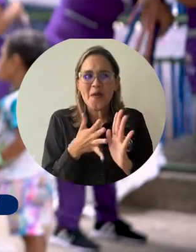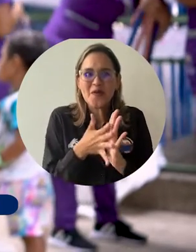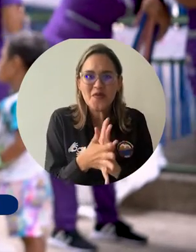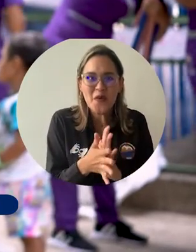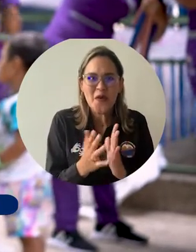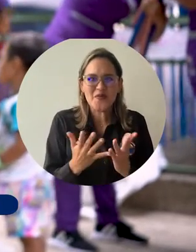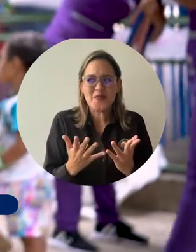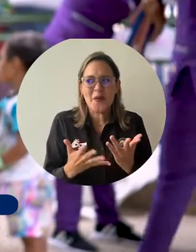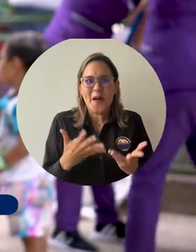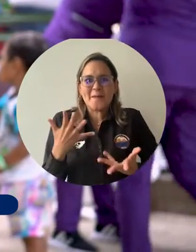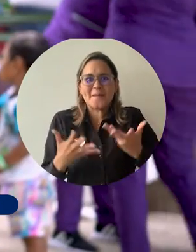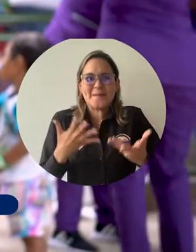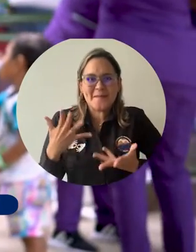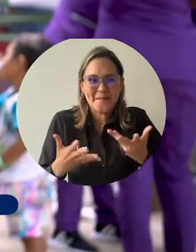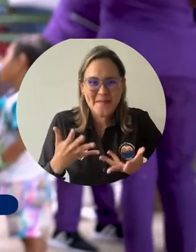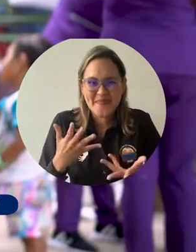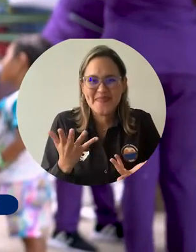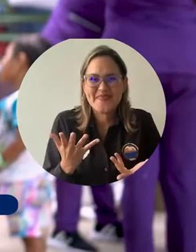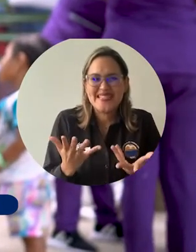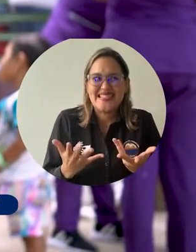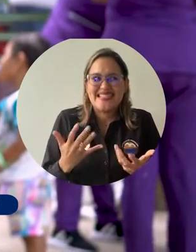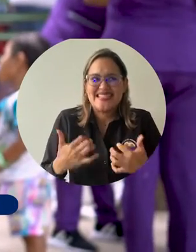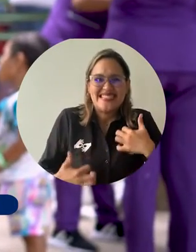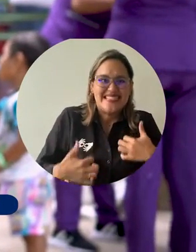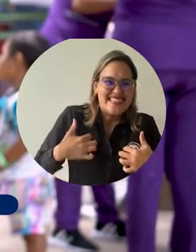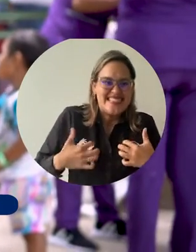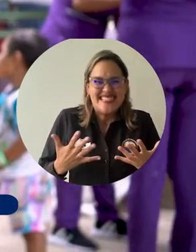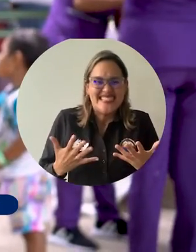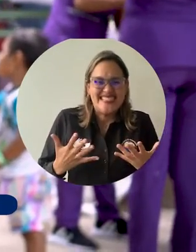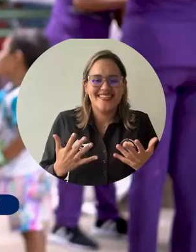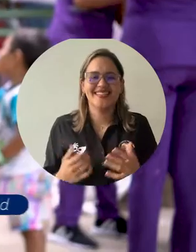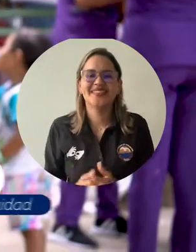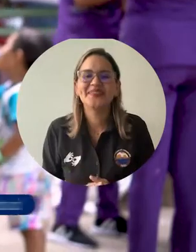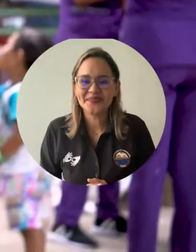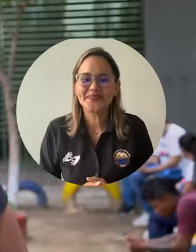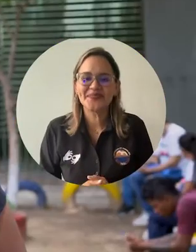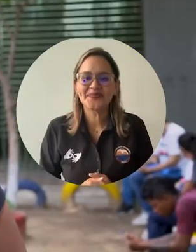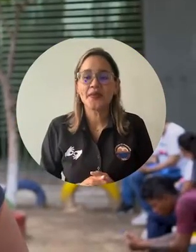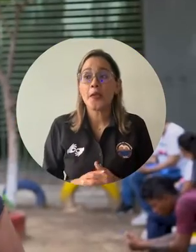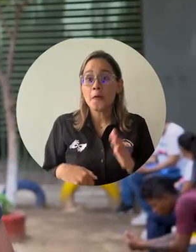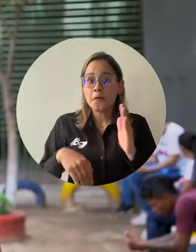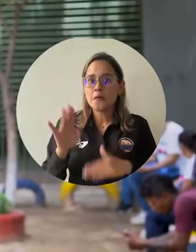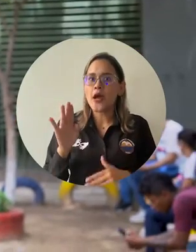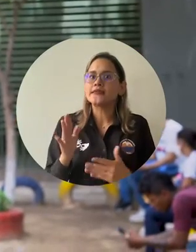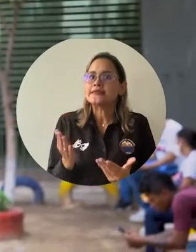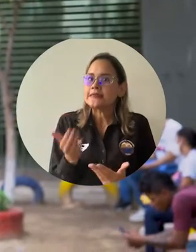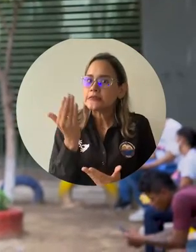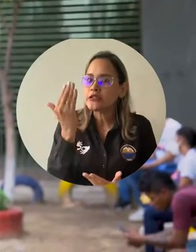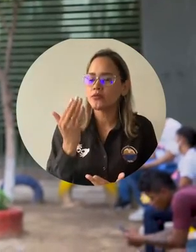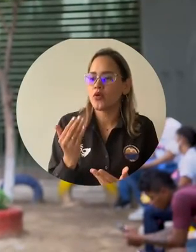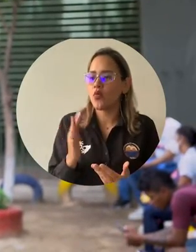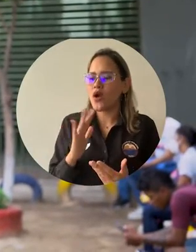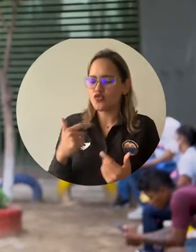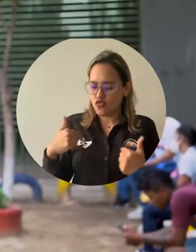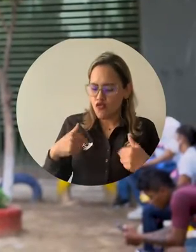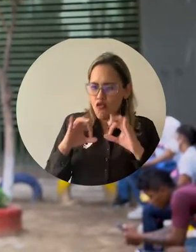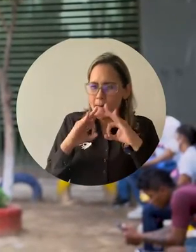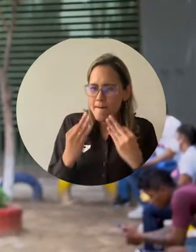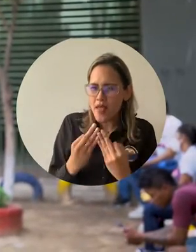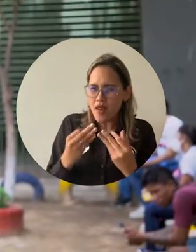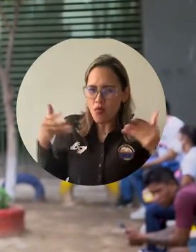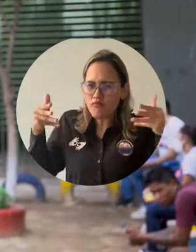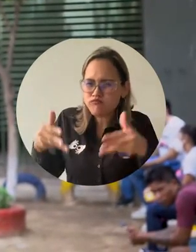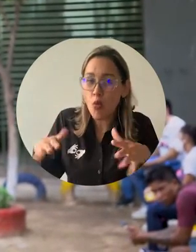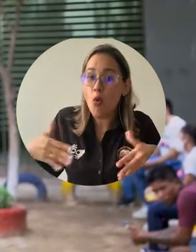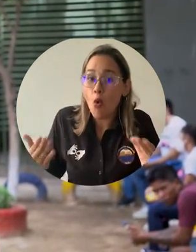decir directamente y a mí hasta porque nos da miedo. Hemos puesto en práctica lo que es la intervención familiar